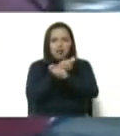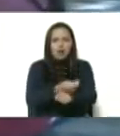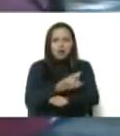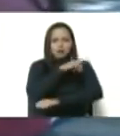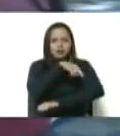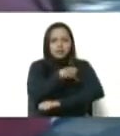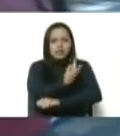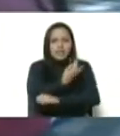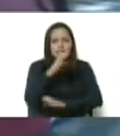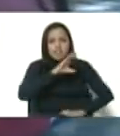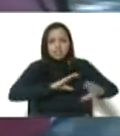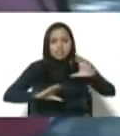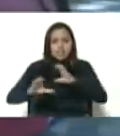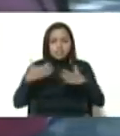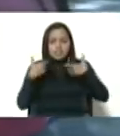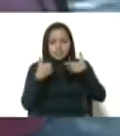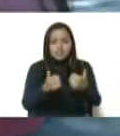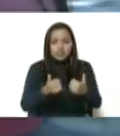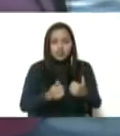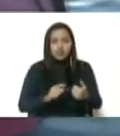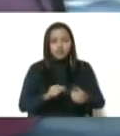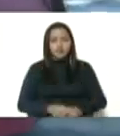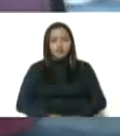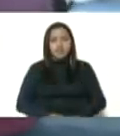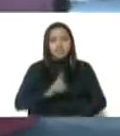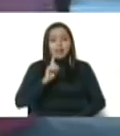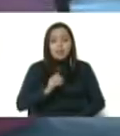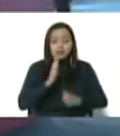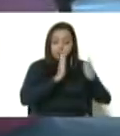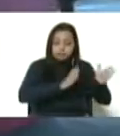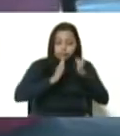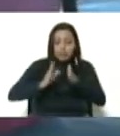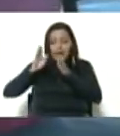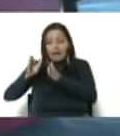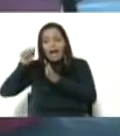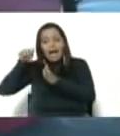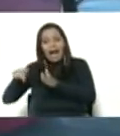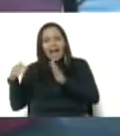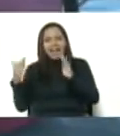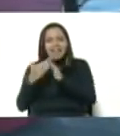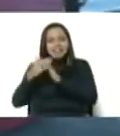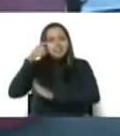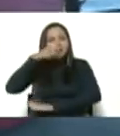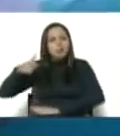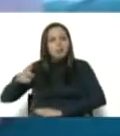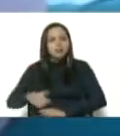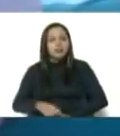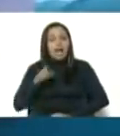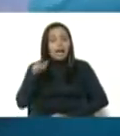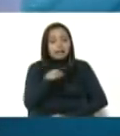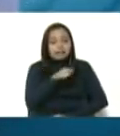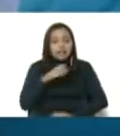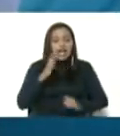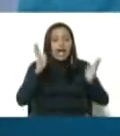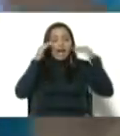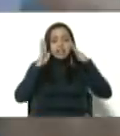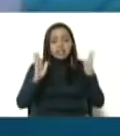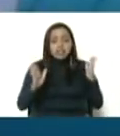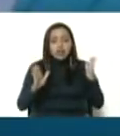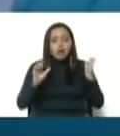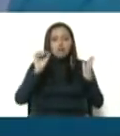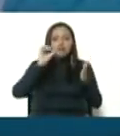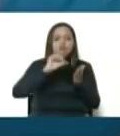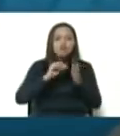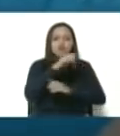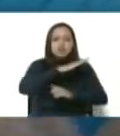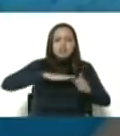universidad de las ciencias de la salud. Y su casa del poder popular. Aquí vamos a atender, en este punto y círculo, 13